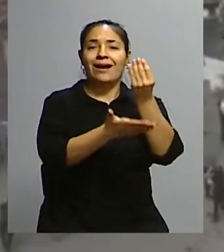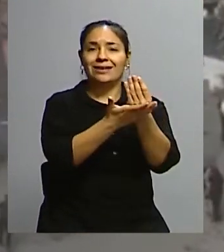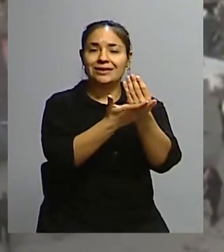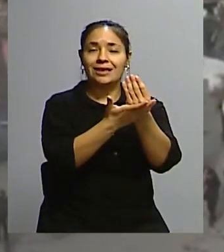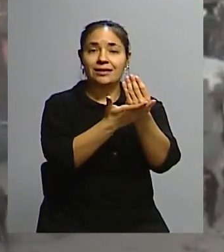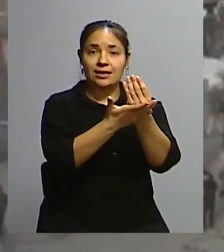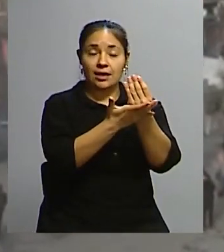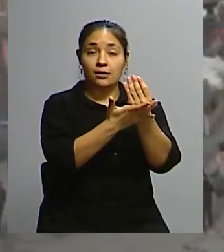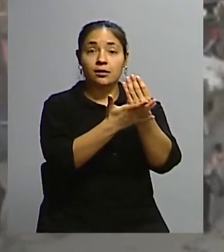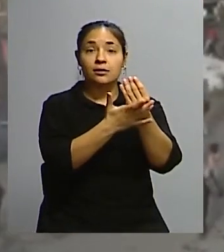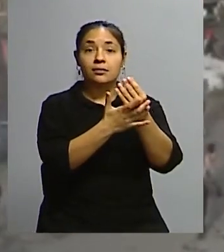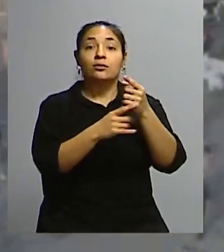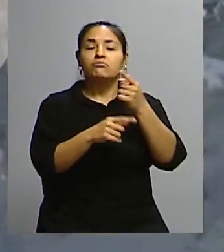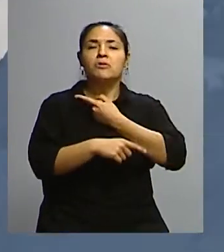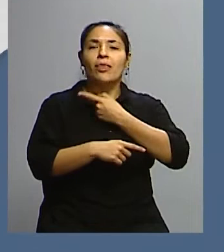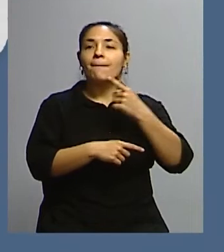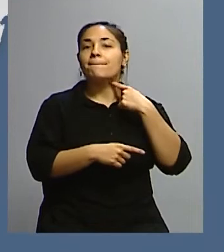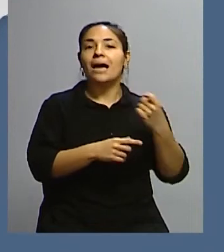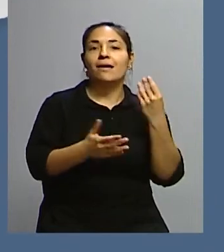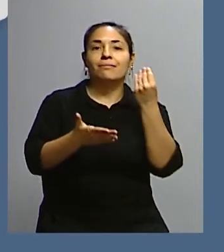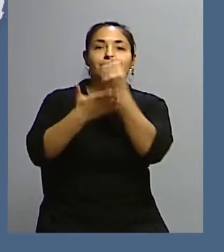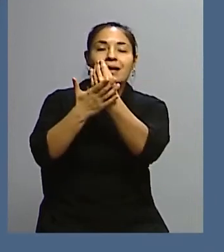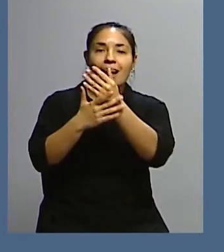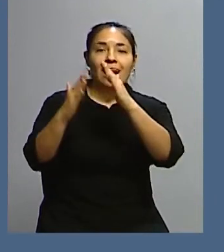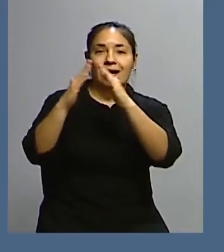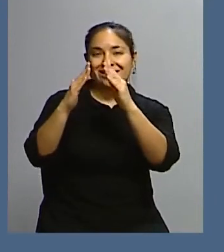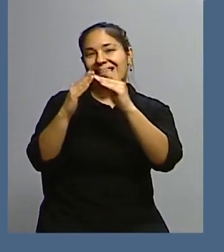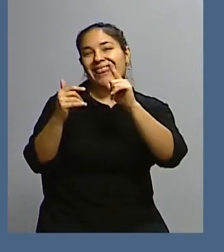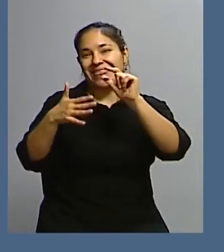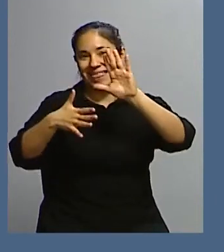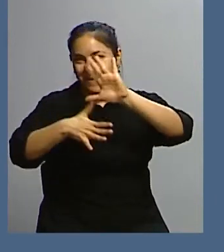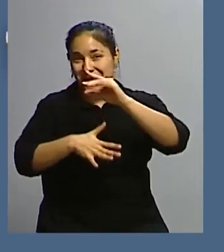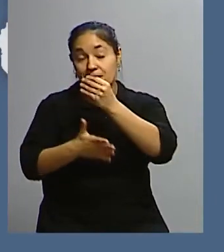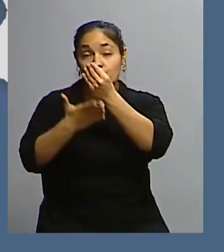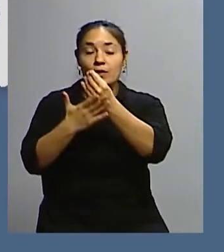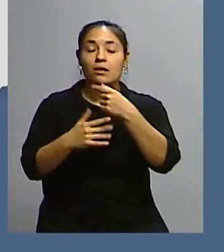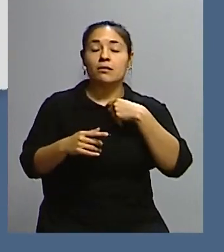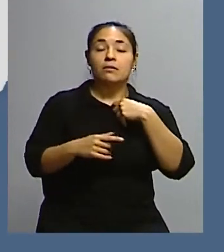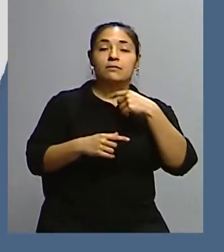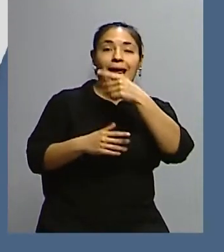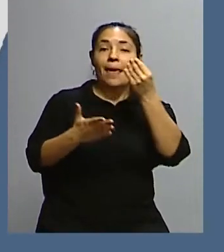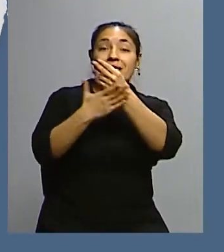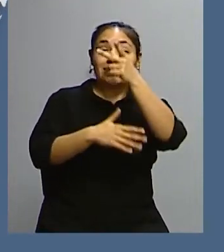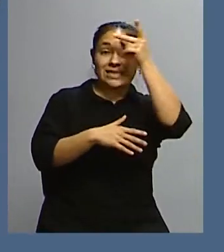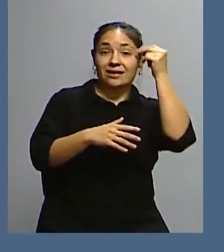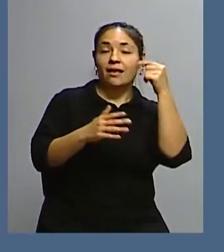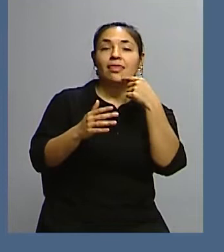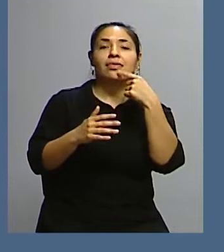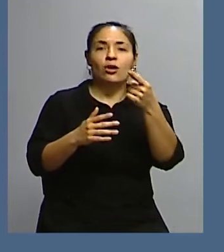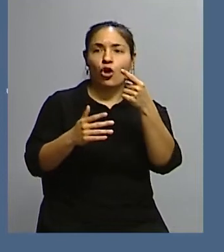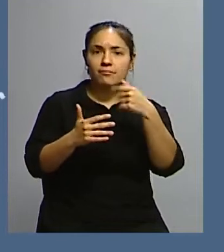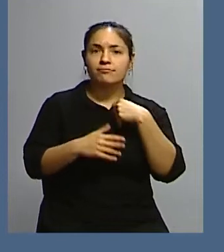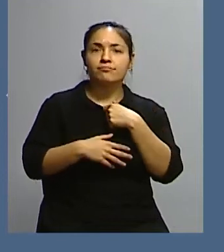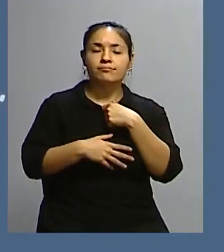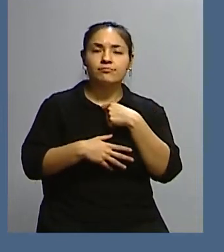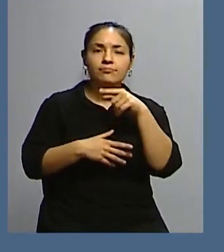estado en la ciudad de Madrid, en la Casa de América, y ha dicho América Latina con una sola voz. Yo